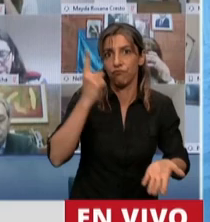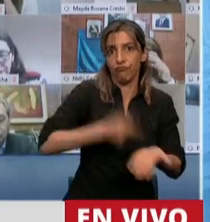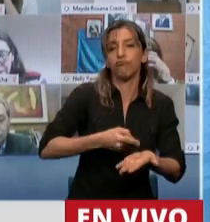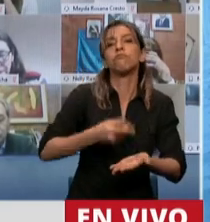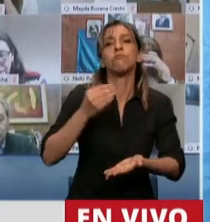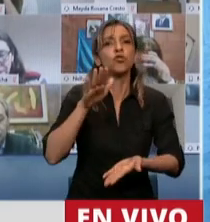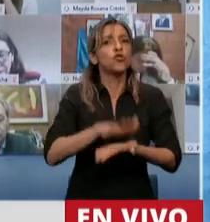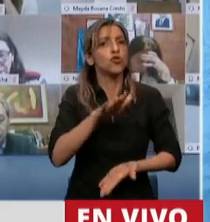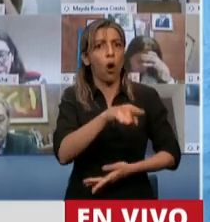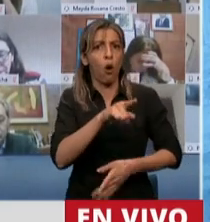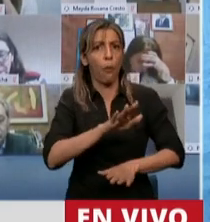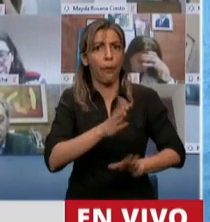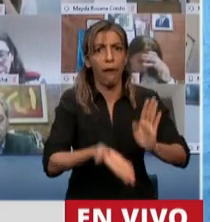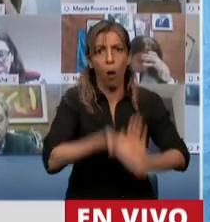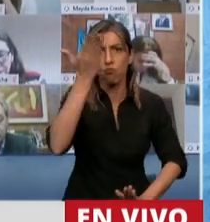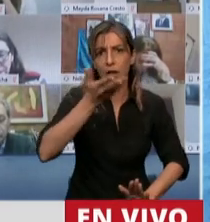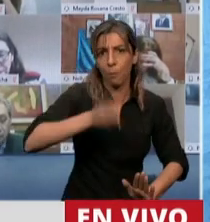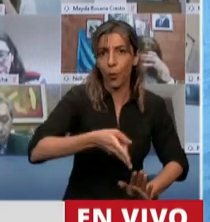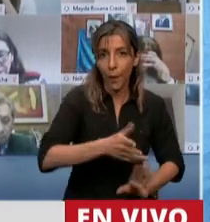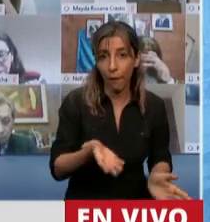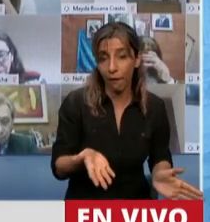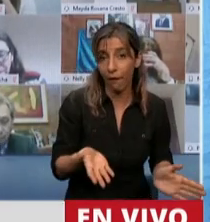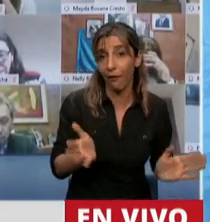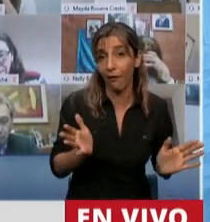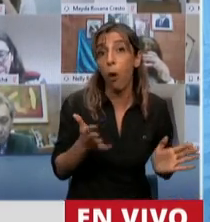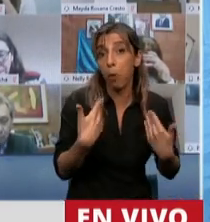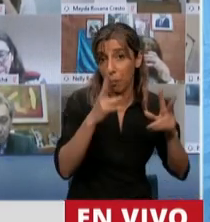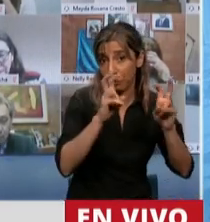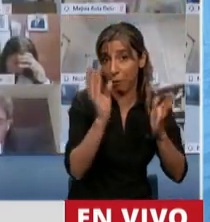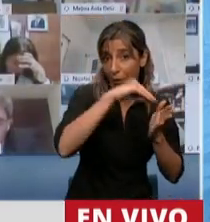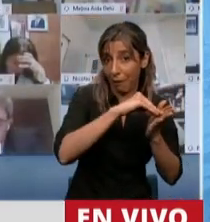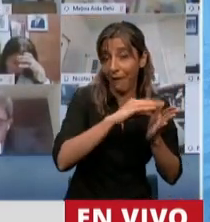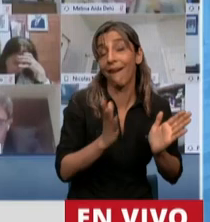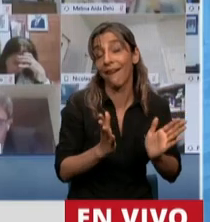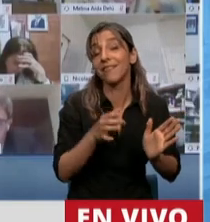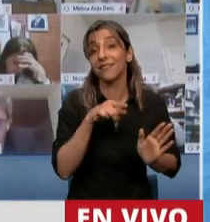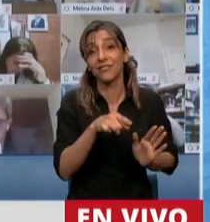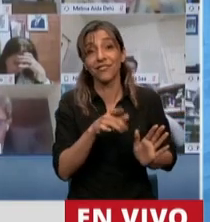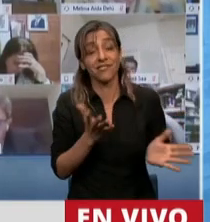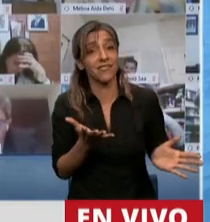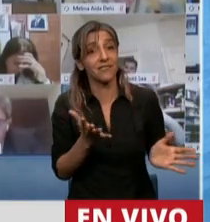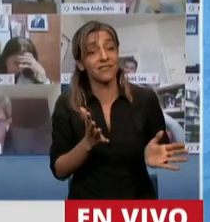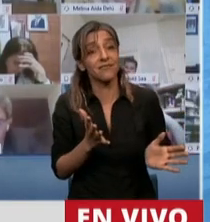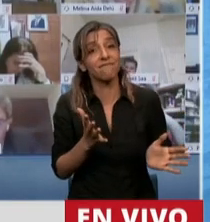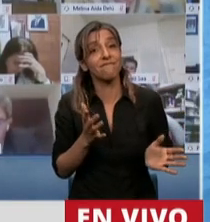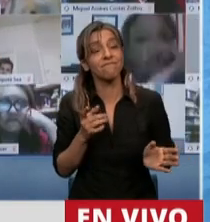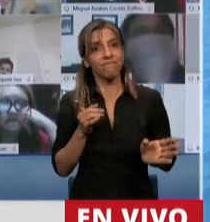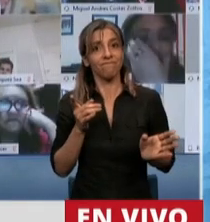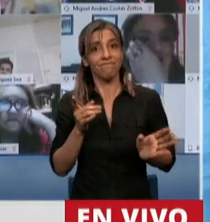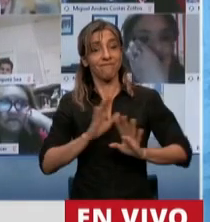Sin advertir, como dijo el jefe de gabinete hace unos días atrás, que se terminaron los gobiernos del